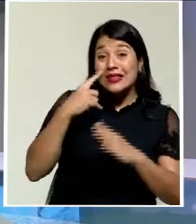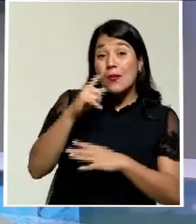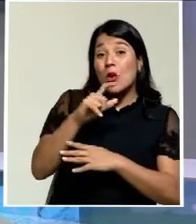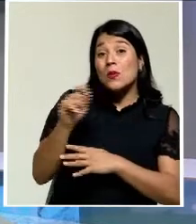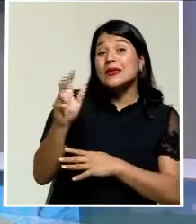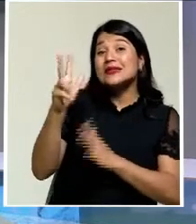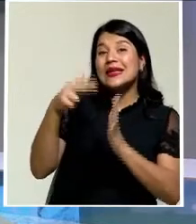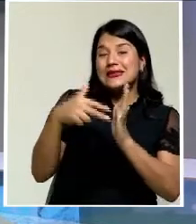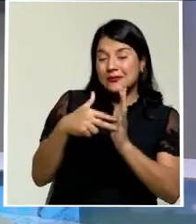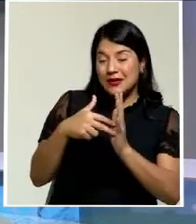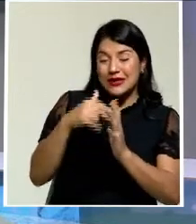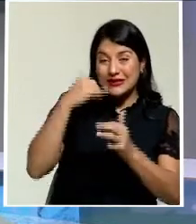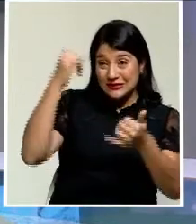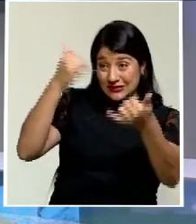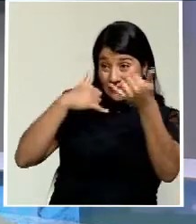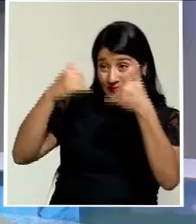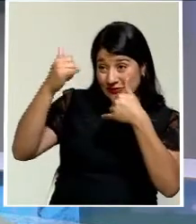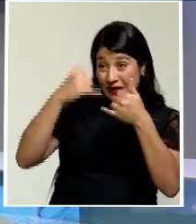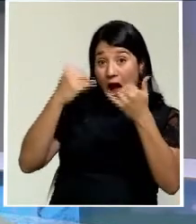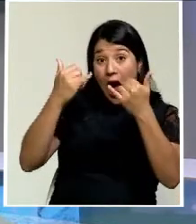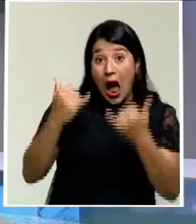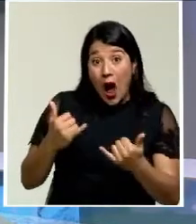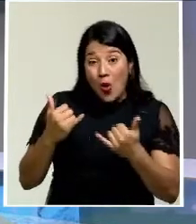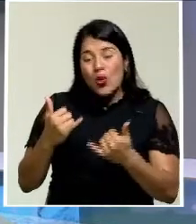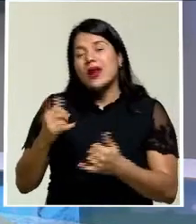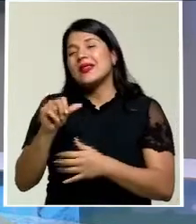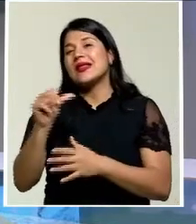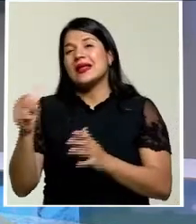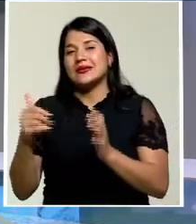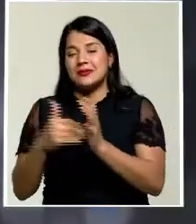llamadas a 10 mil cerrando septiembre.